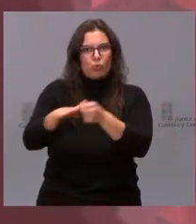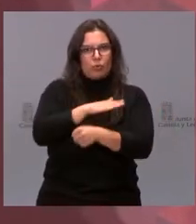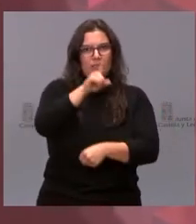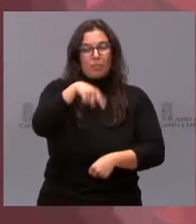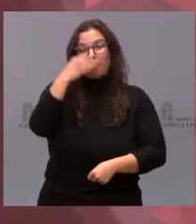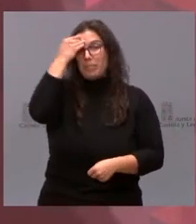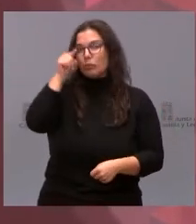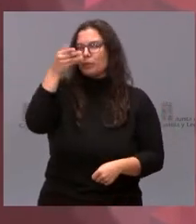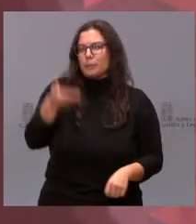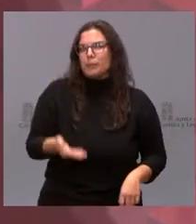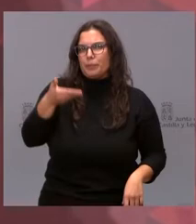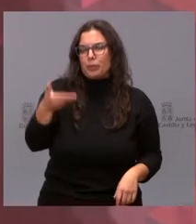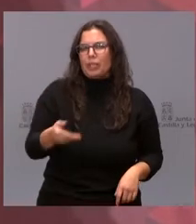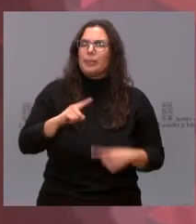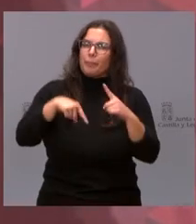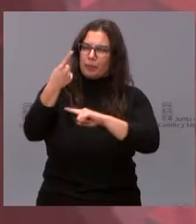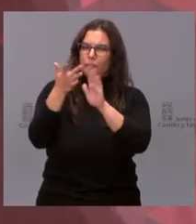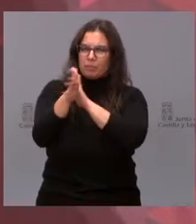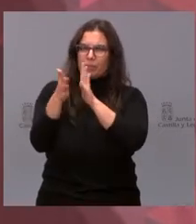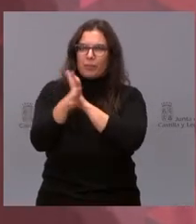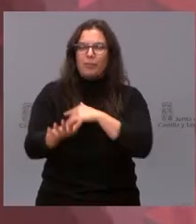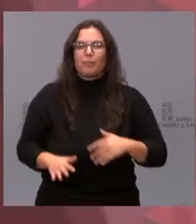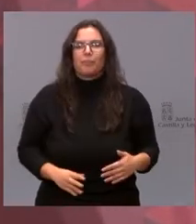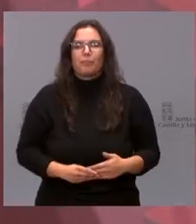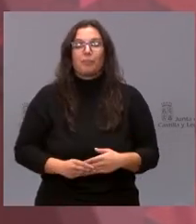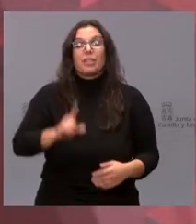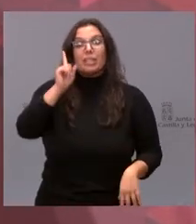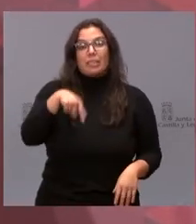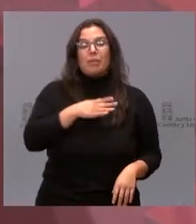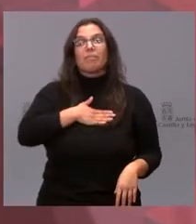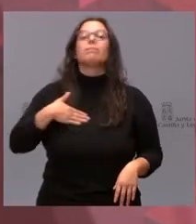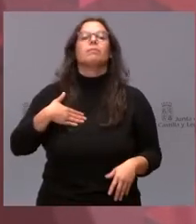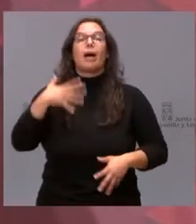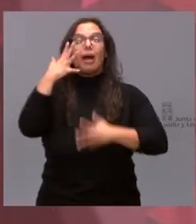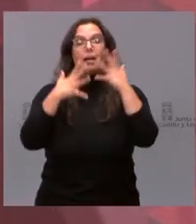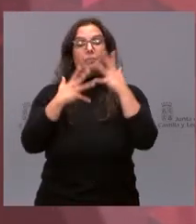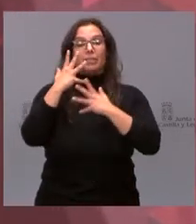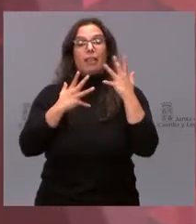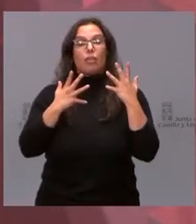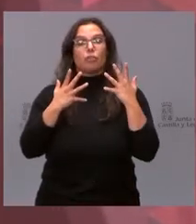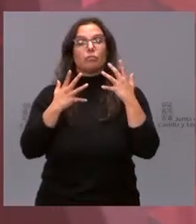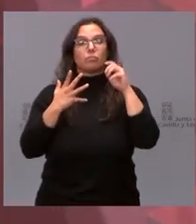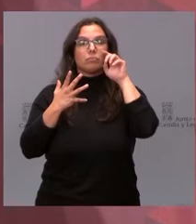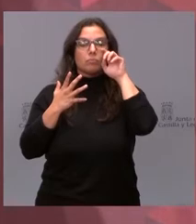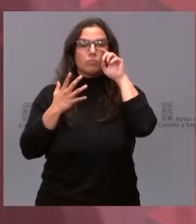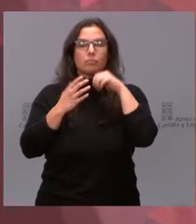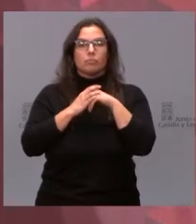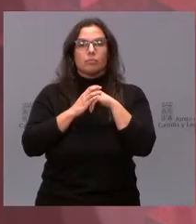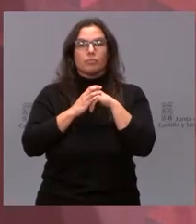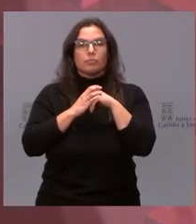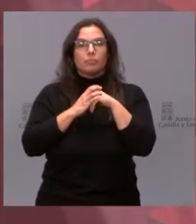especialmente relevante, luego hablaré de ello. También que la Administración tenga menos